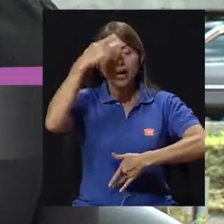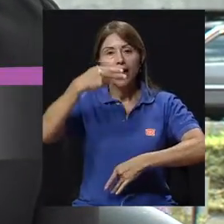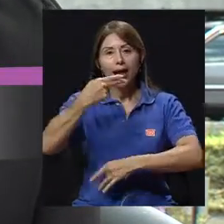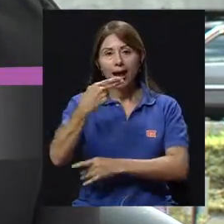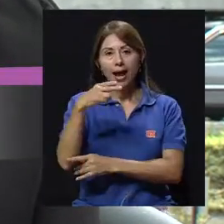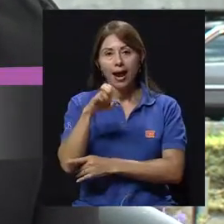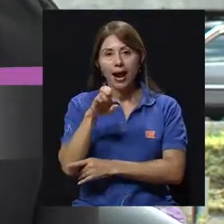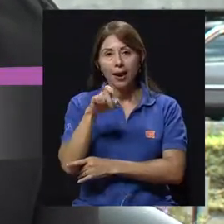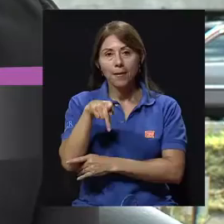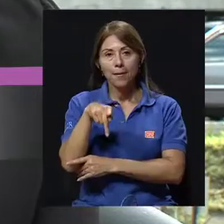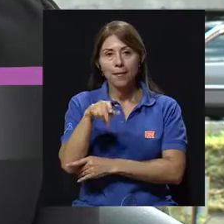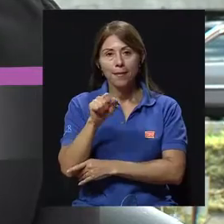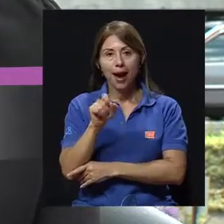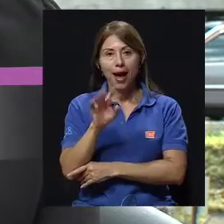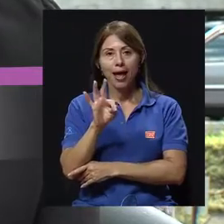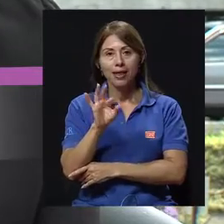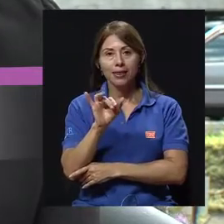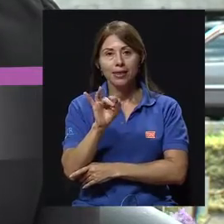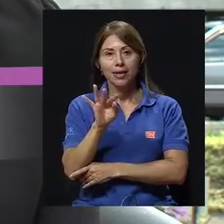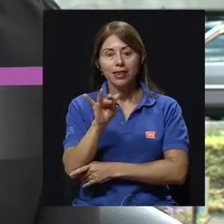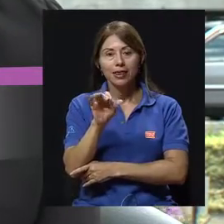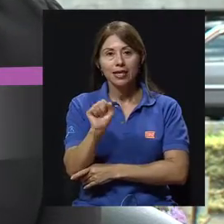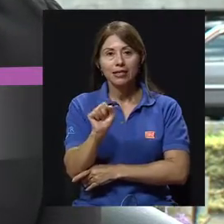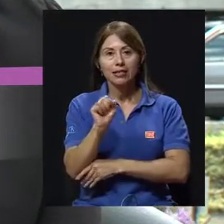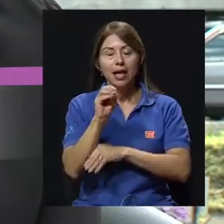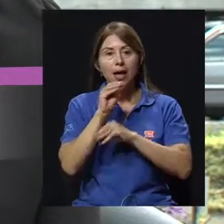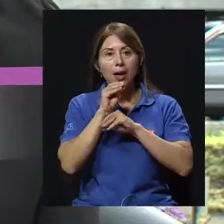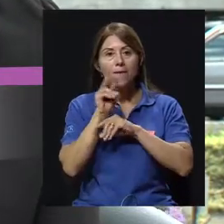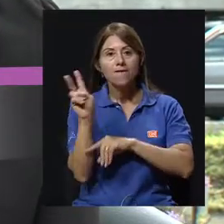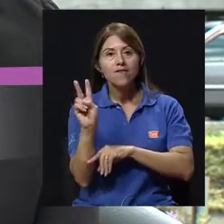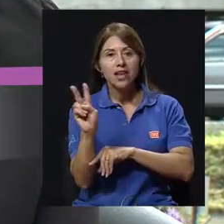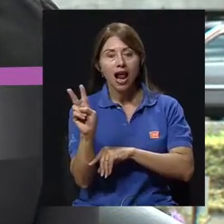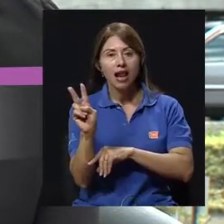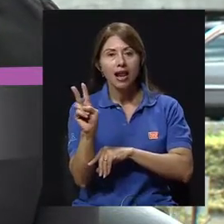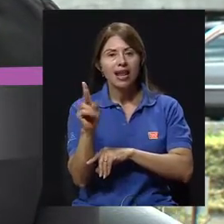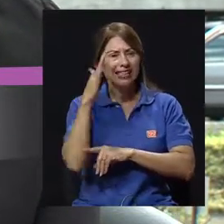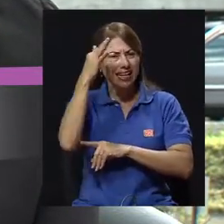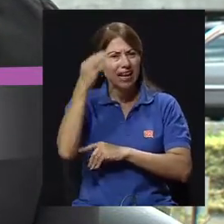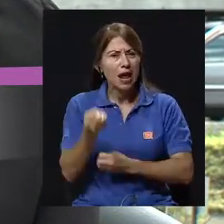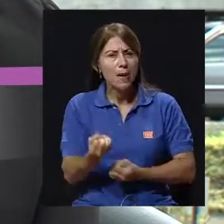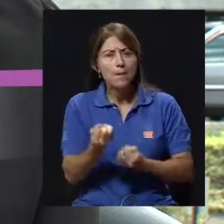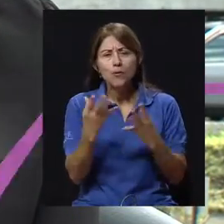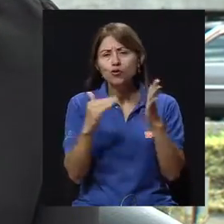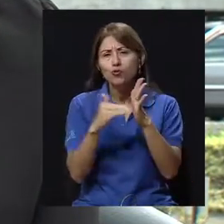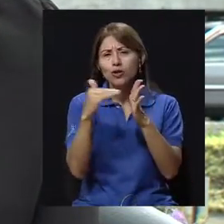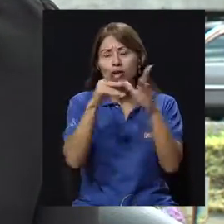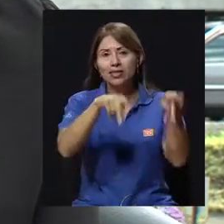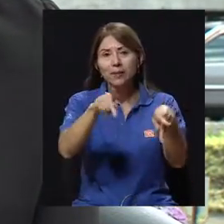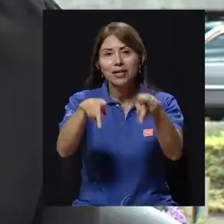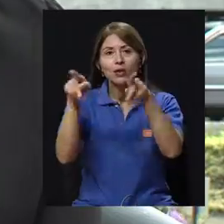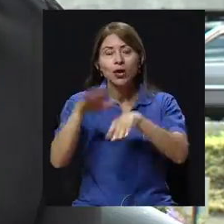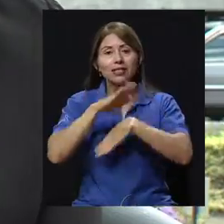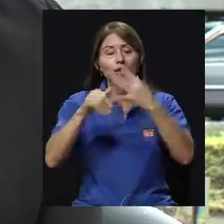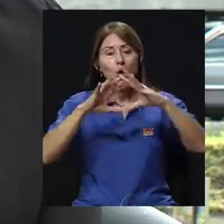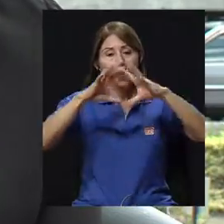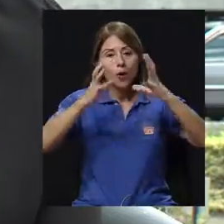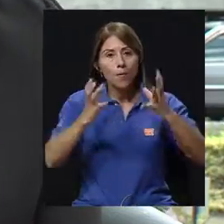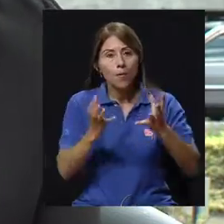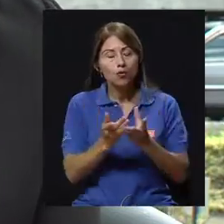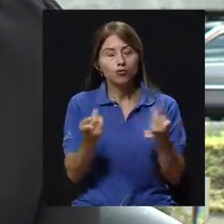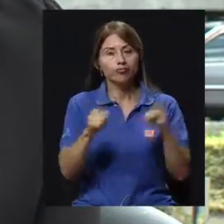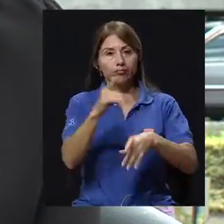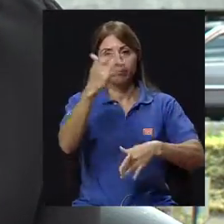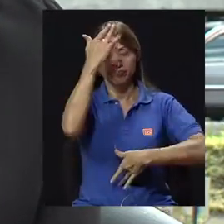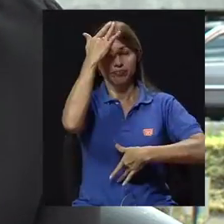viral. Se estima que la hepatitis viral afecta a millones de personas alrededor del mundo y causa dolencias agudas y crónicas.